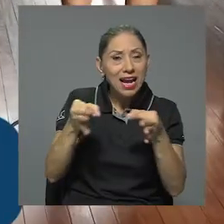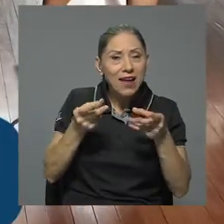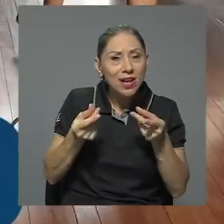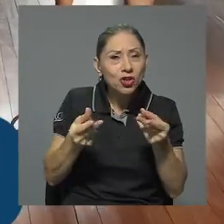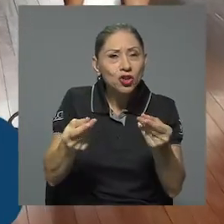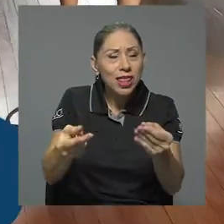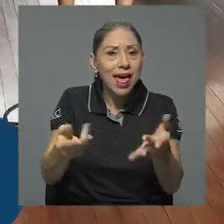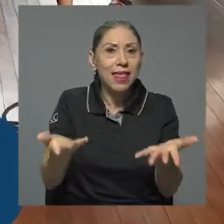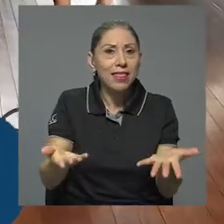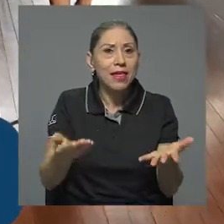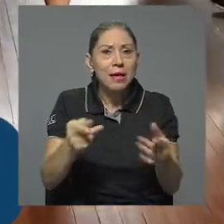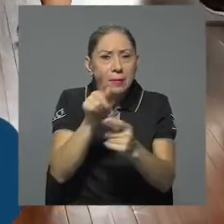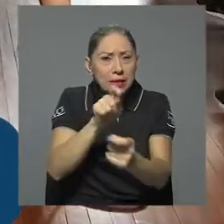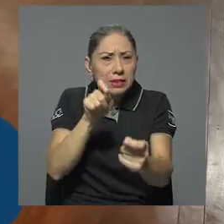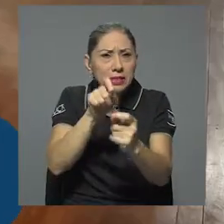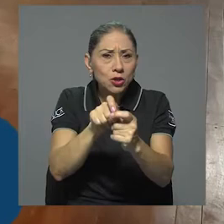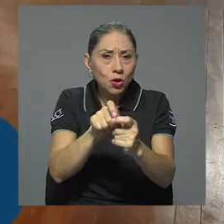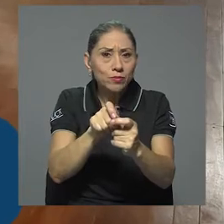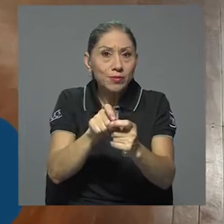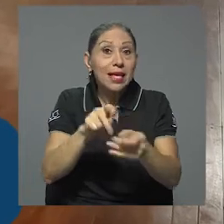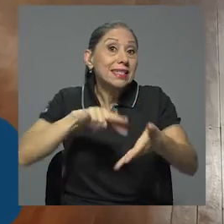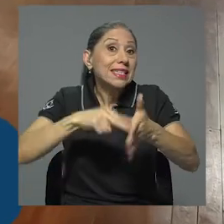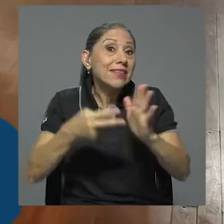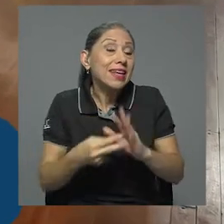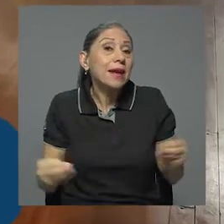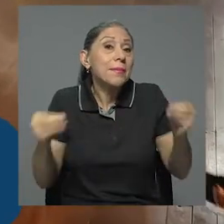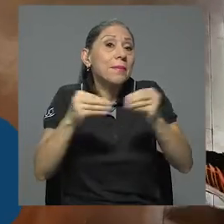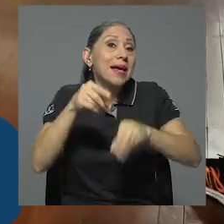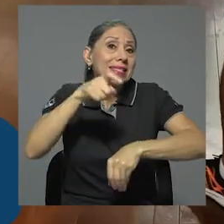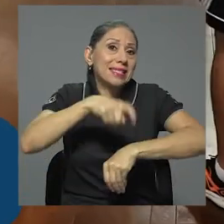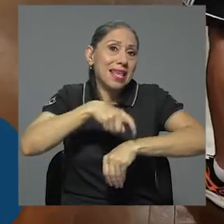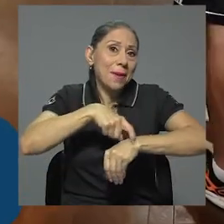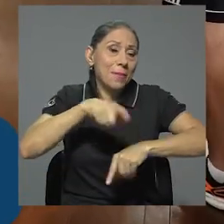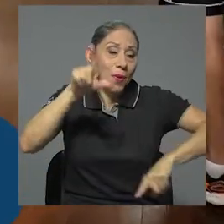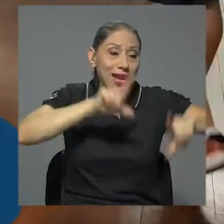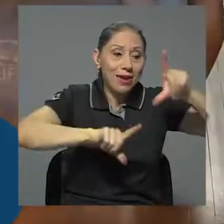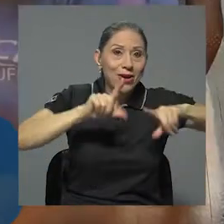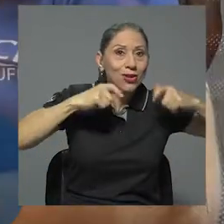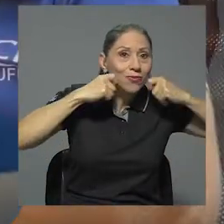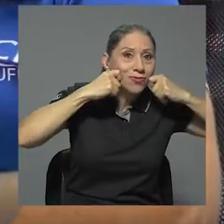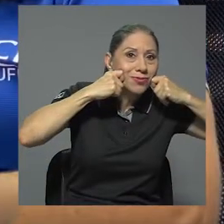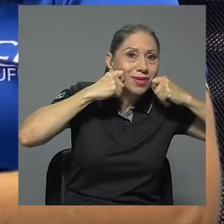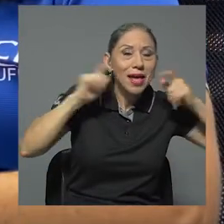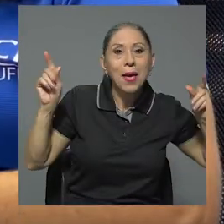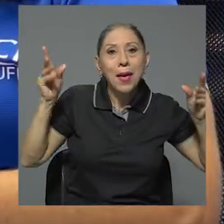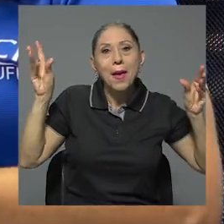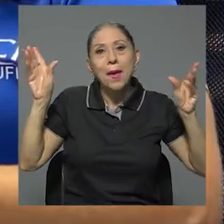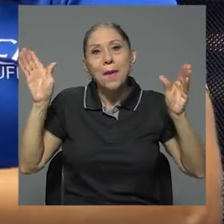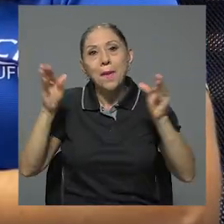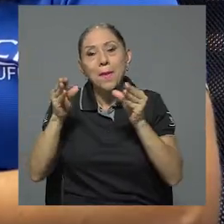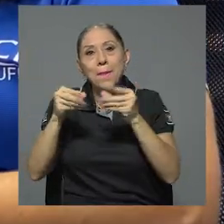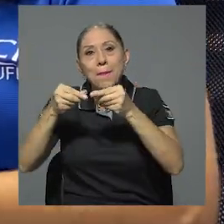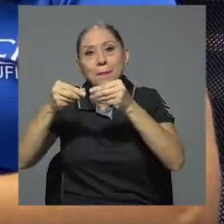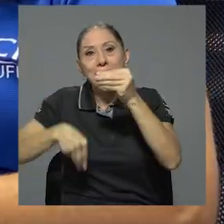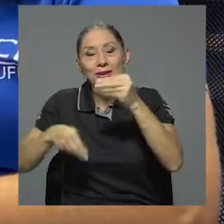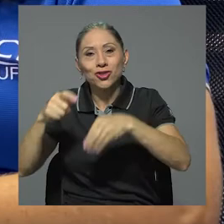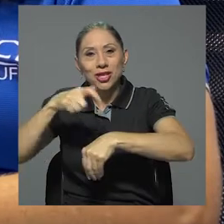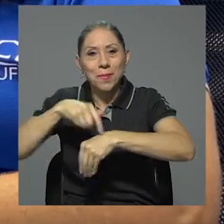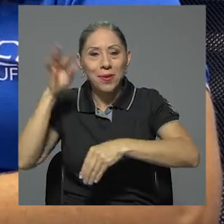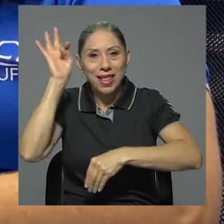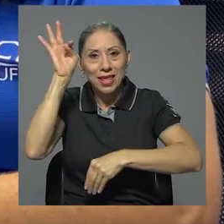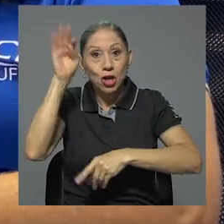Invertiría más tiempo en los laboratorios a nivel presencial y menos tiempo en la parte teórica, pero le dejaría más